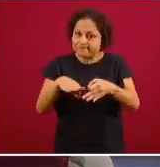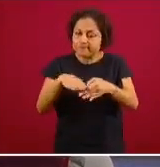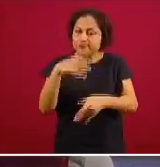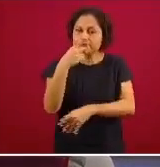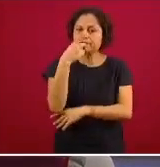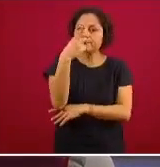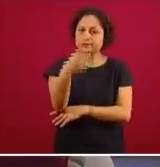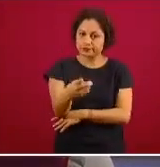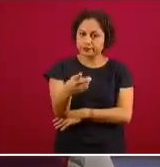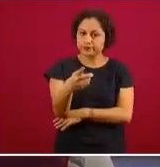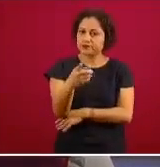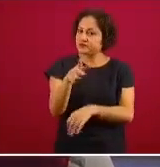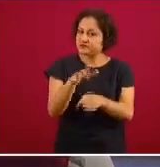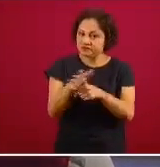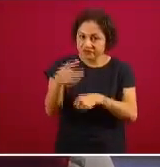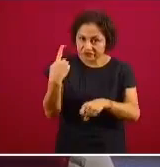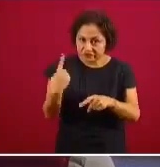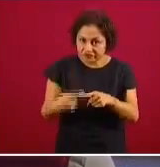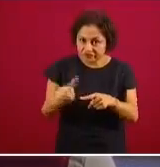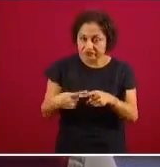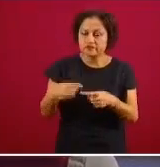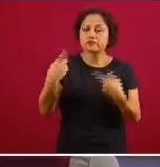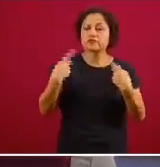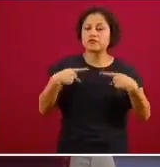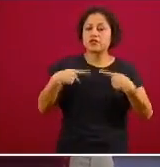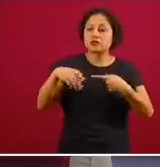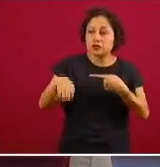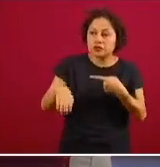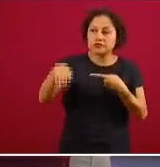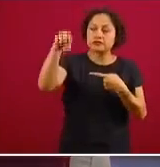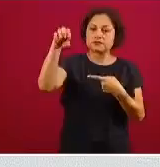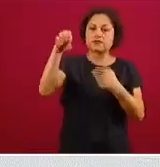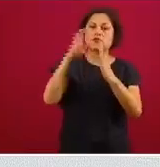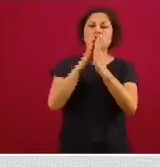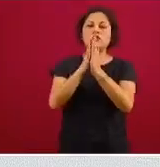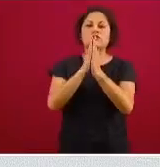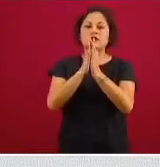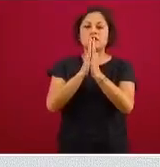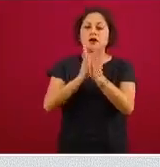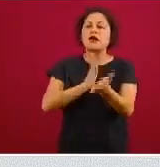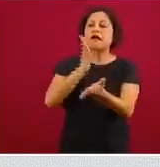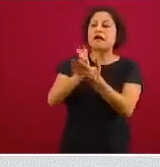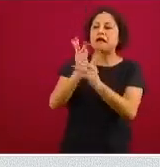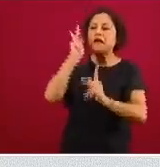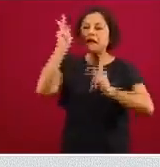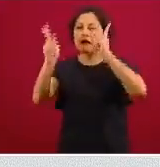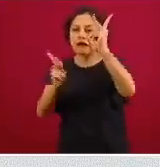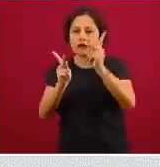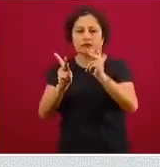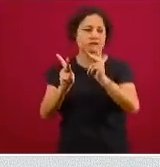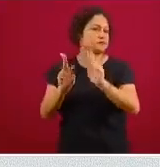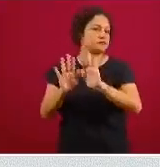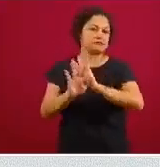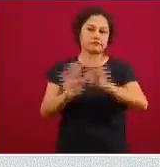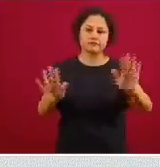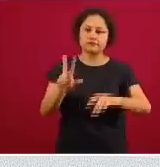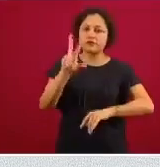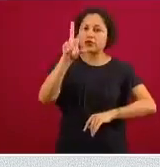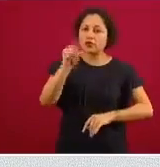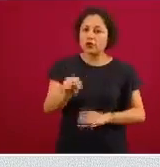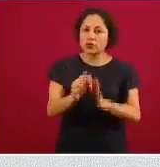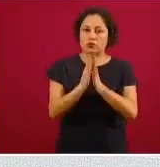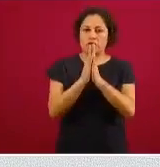adultas mayores en este momento que no les visiten en particular que no les visiten los niños